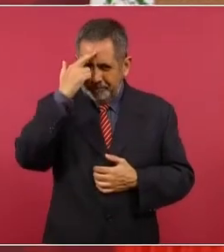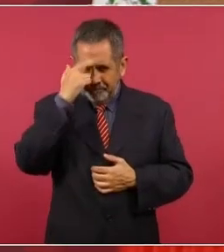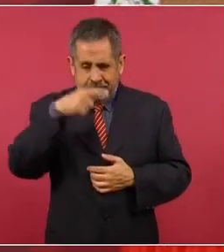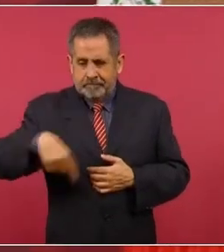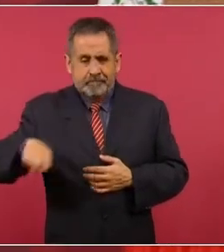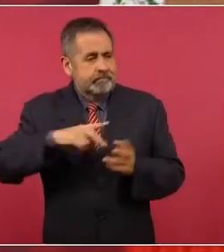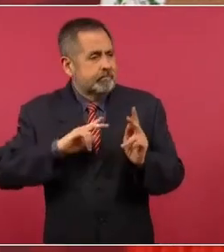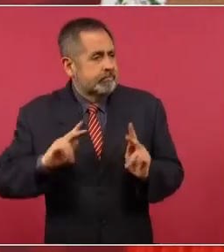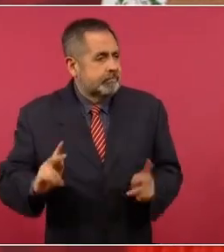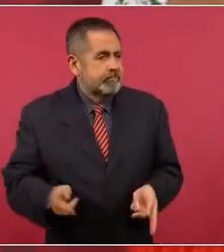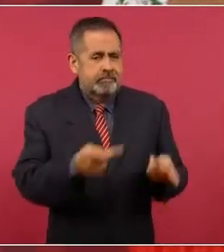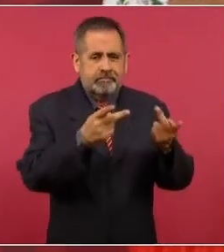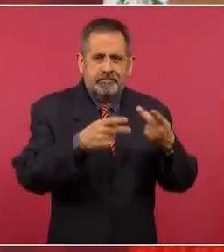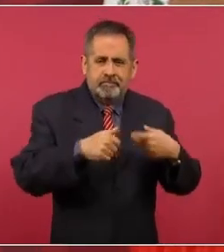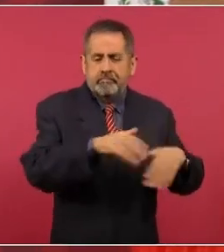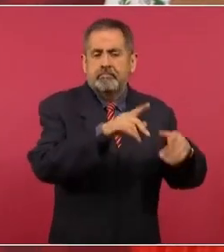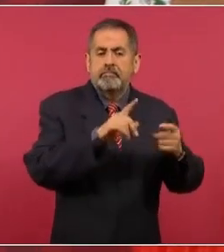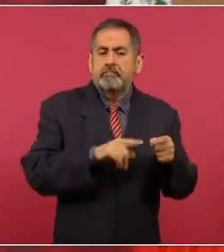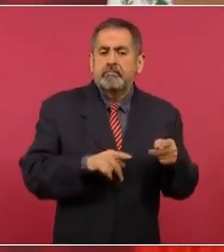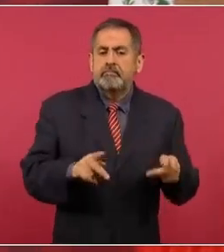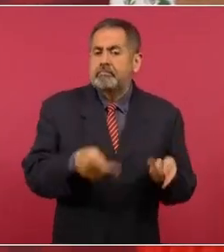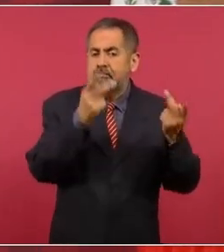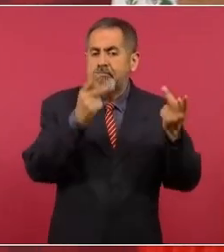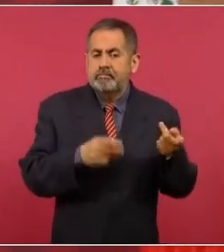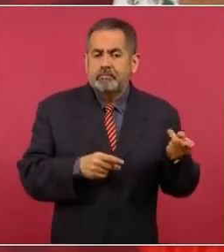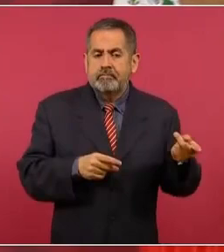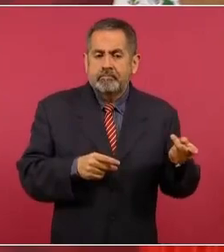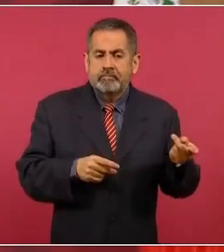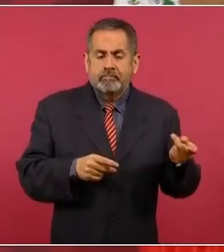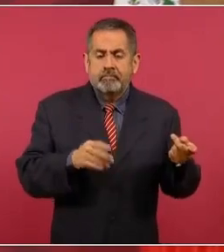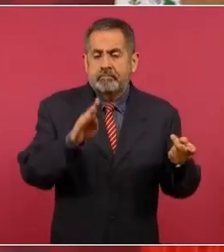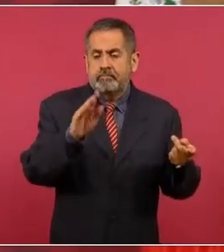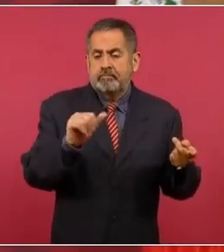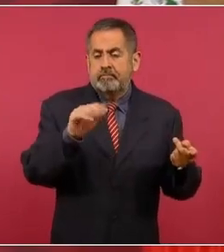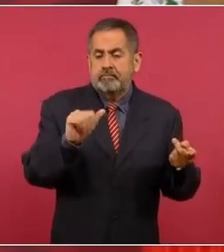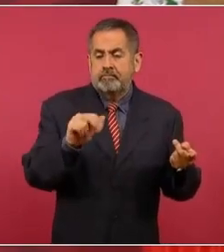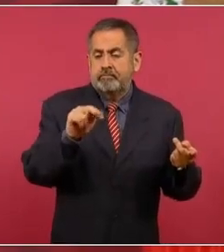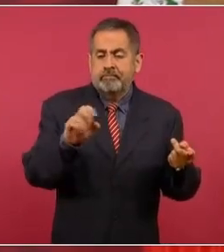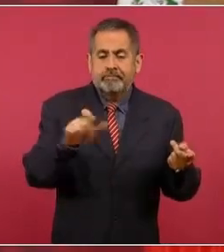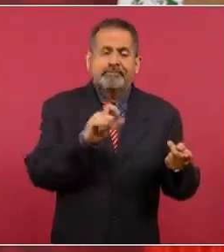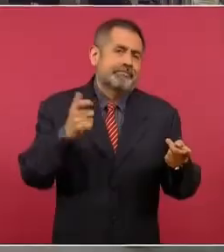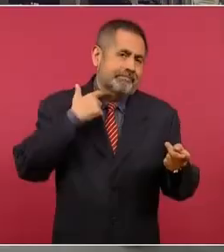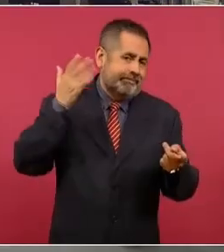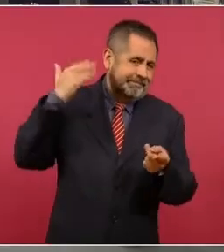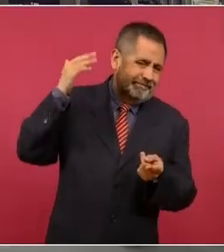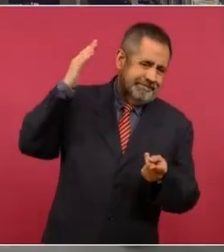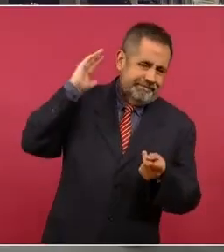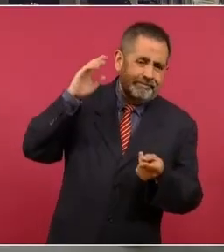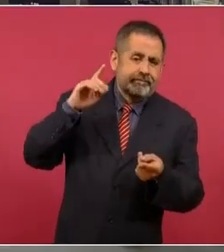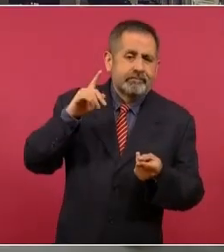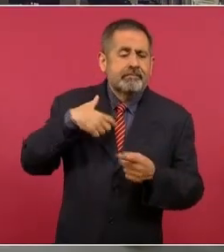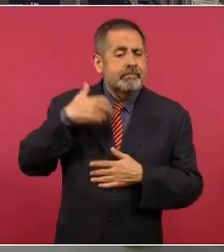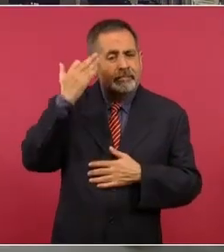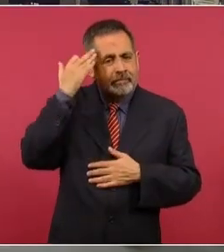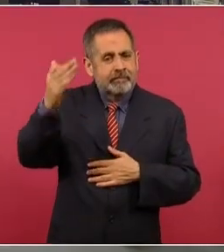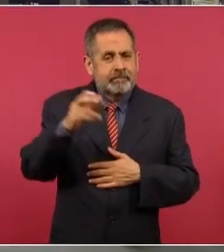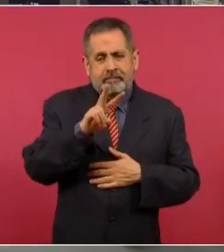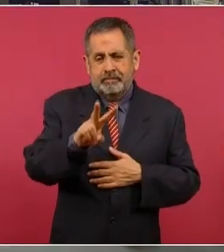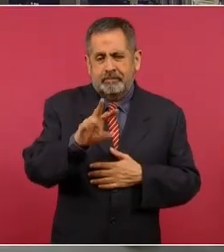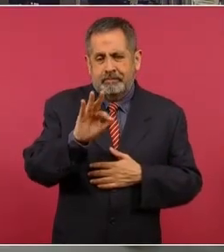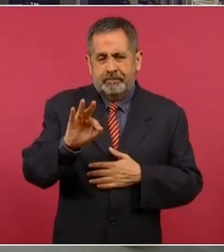Banamex en el gobierno de Fox.